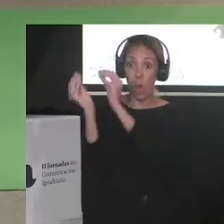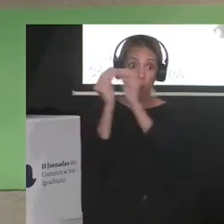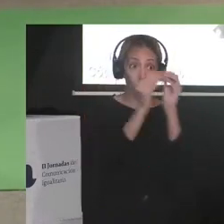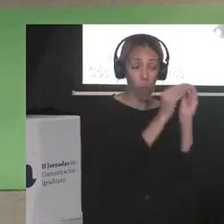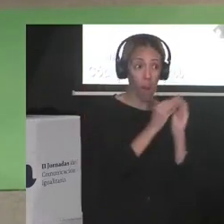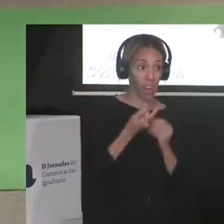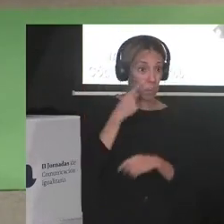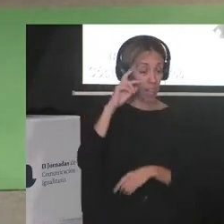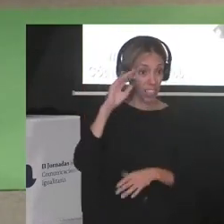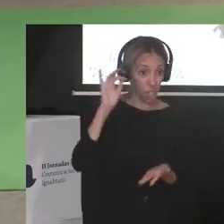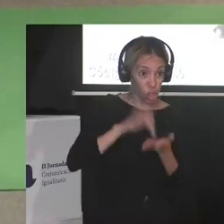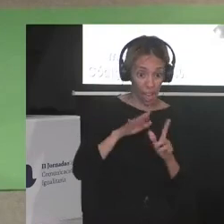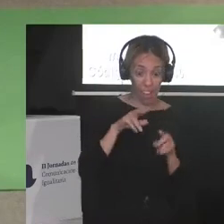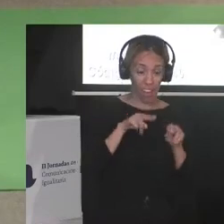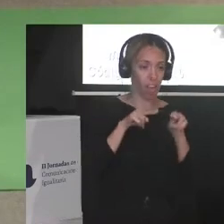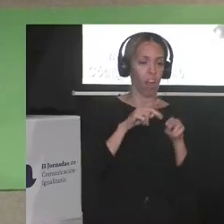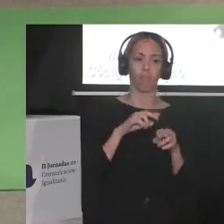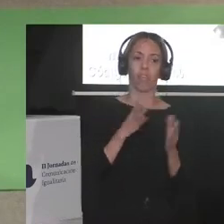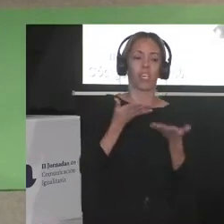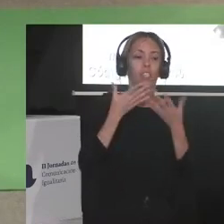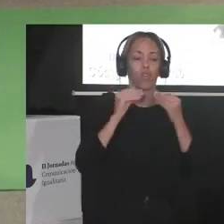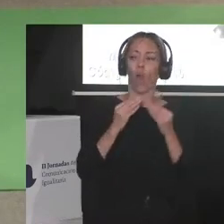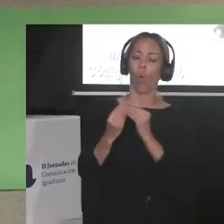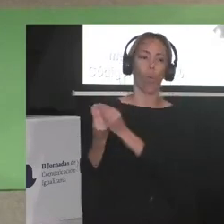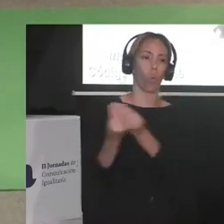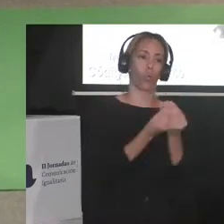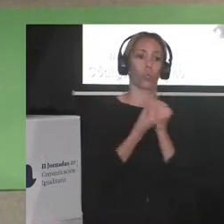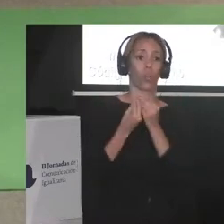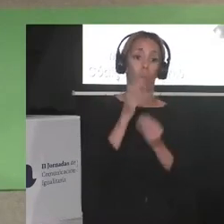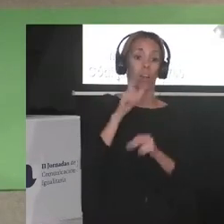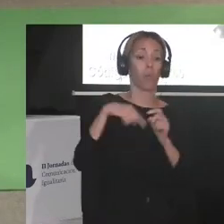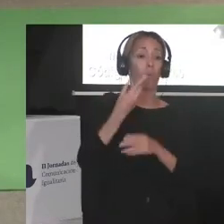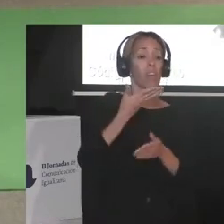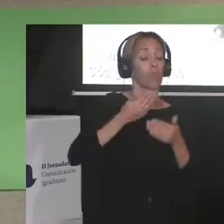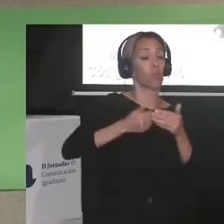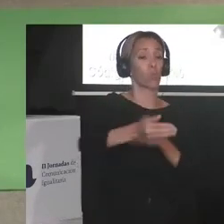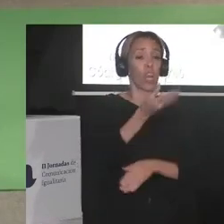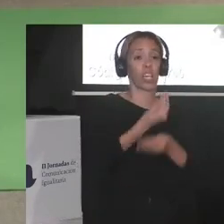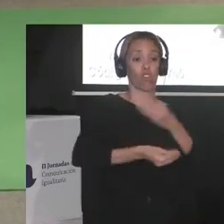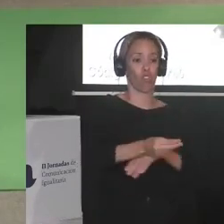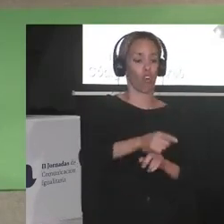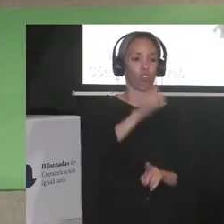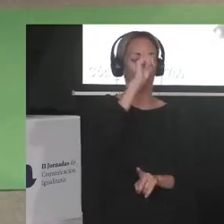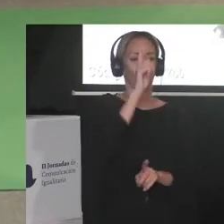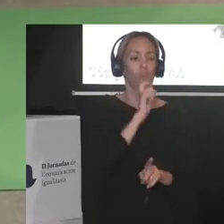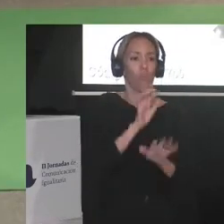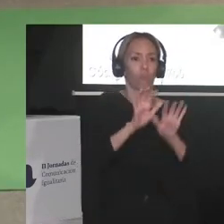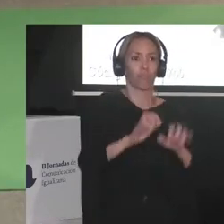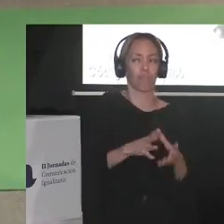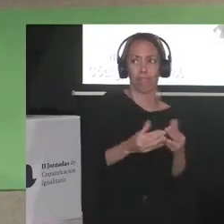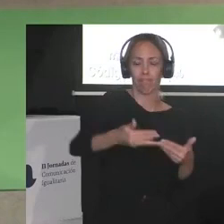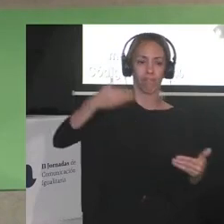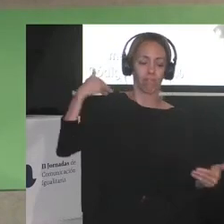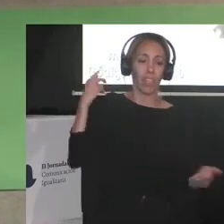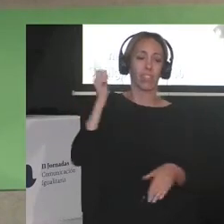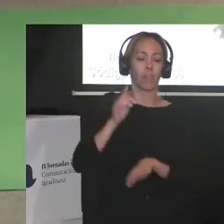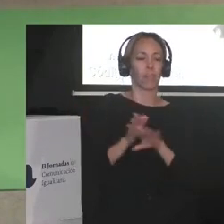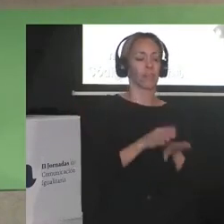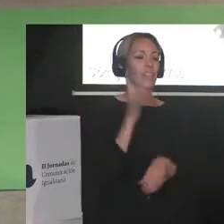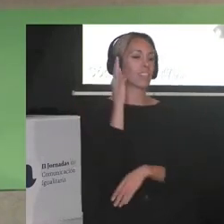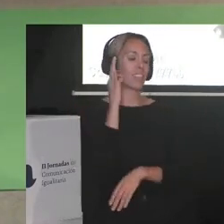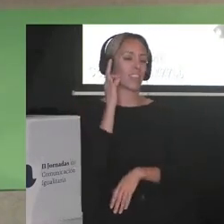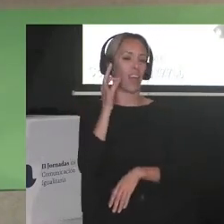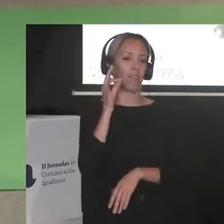Sí, porque el hijo de terroristas no iba a saber cómo. Adriana rellenó un nuevo formulario de extranjería mental con respuestas